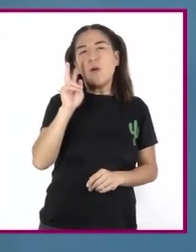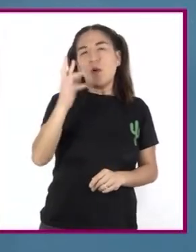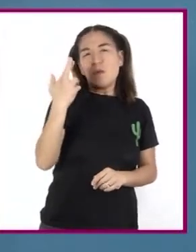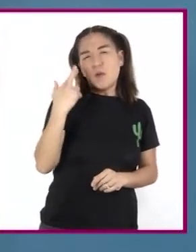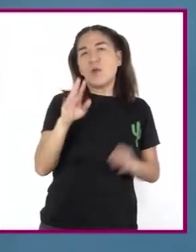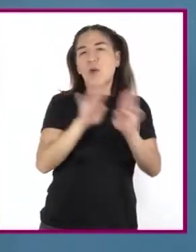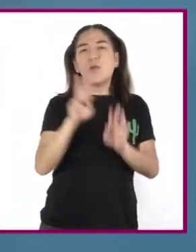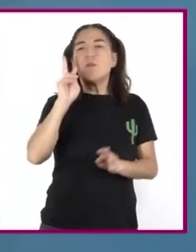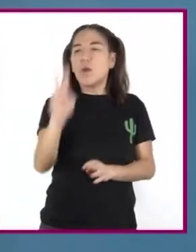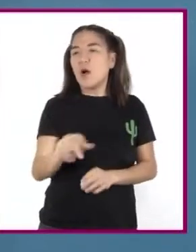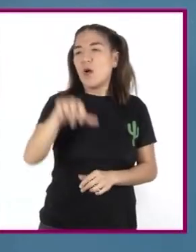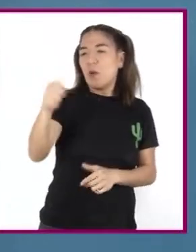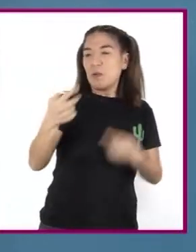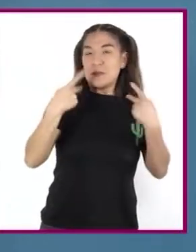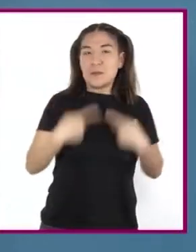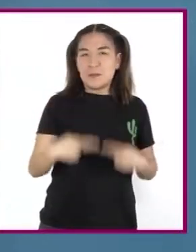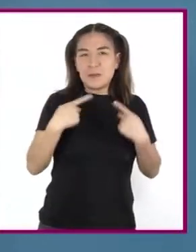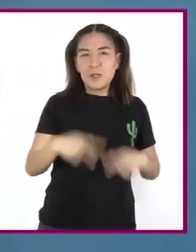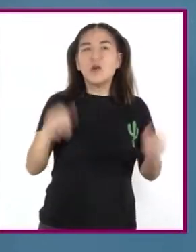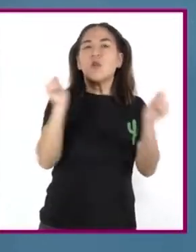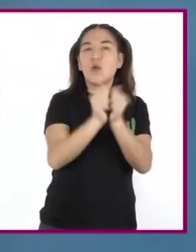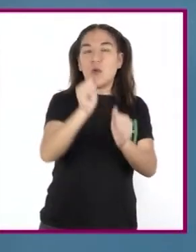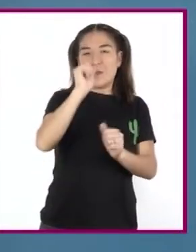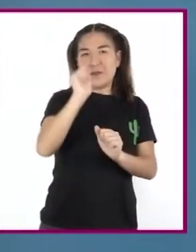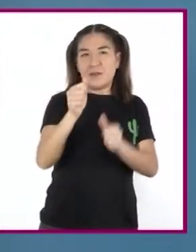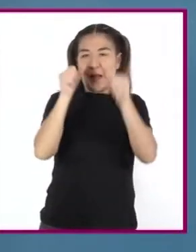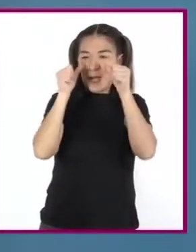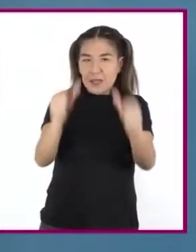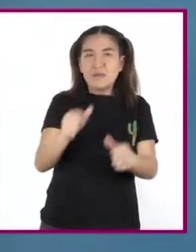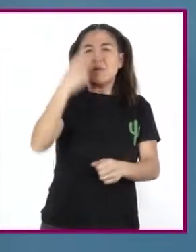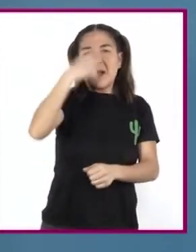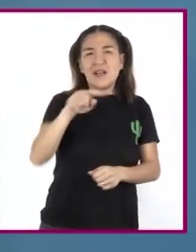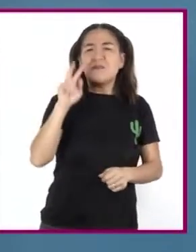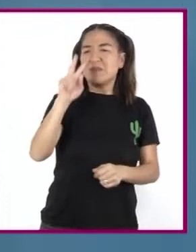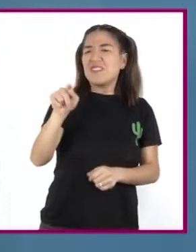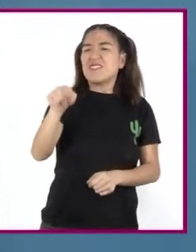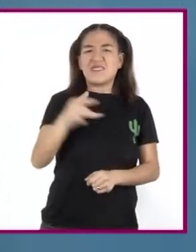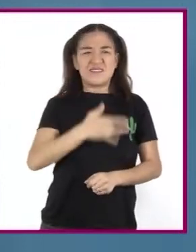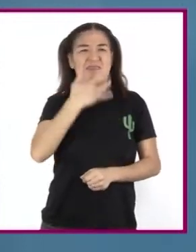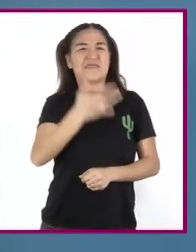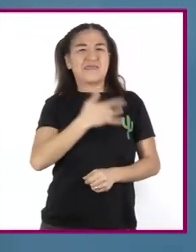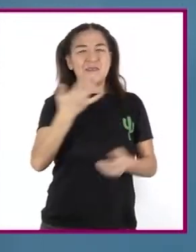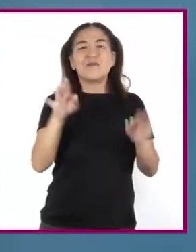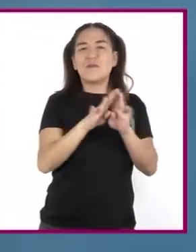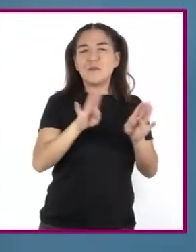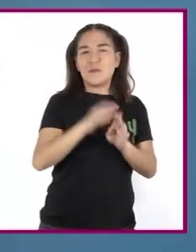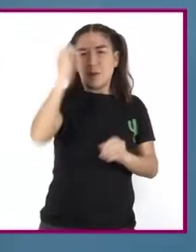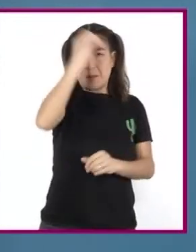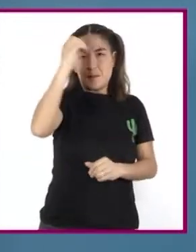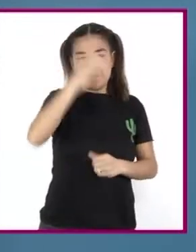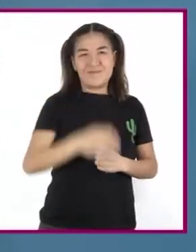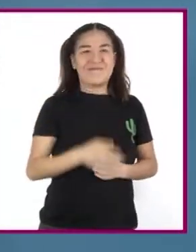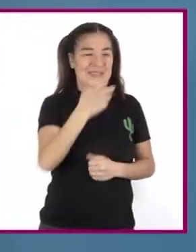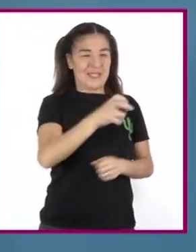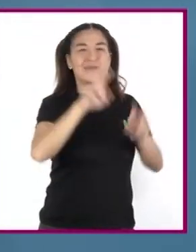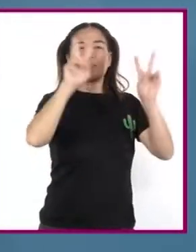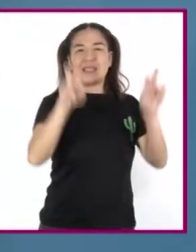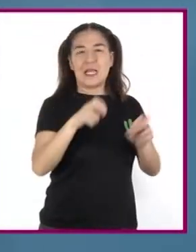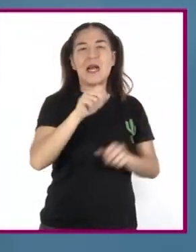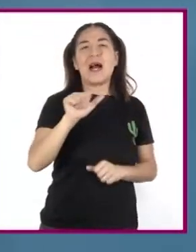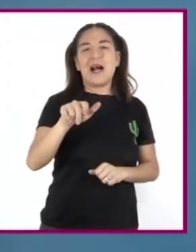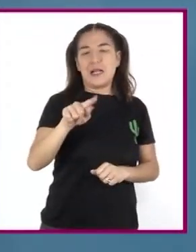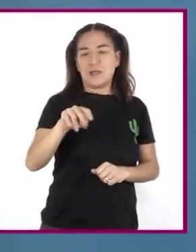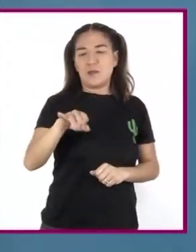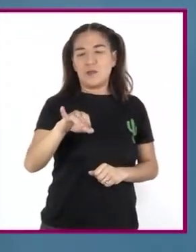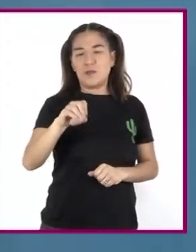Con atención y tratar de comprender lo que piensan y sienten Así lo expresa Antonio Machado Uno de